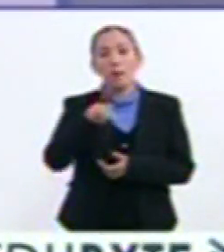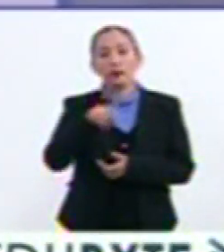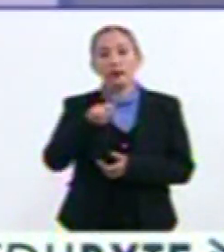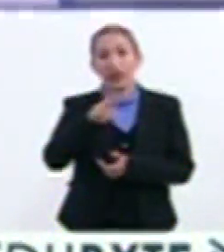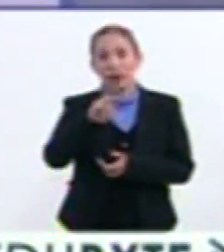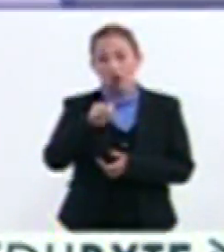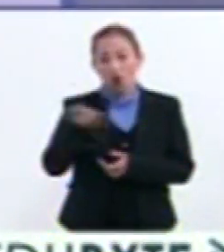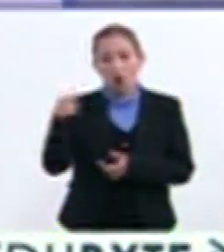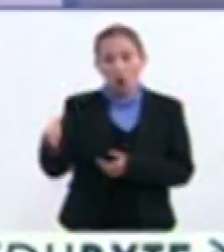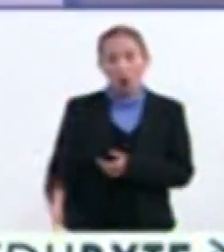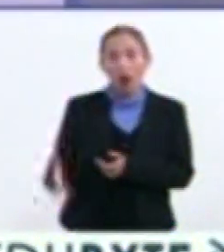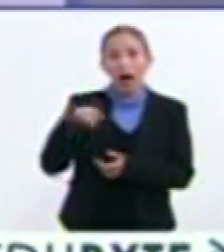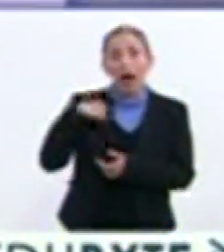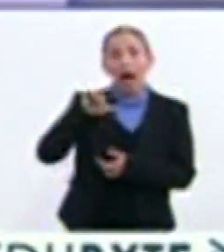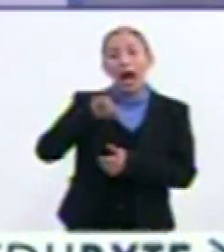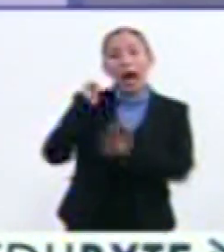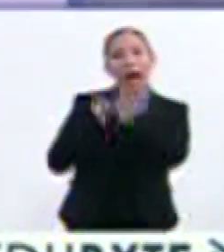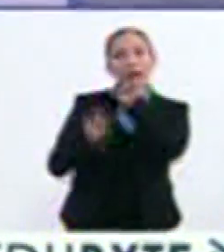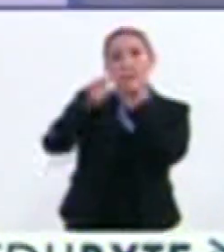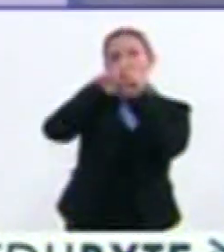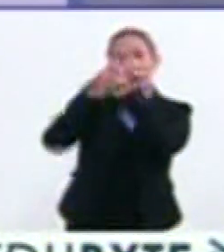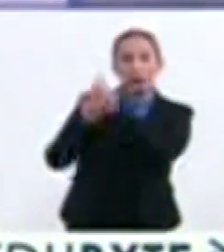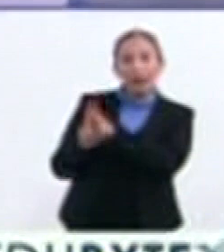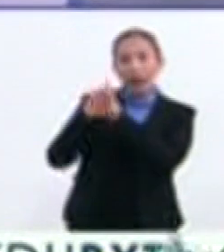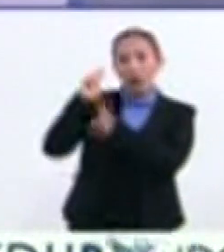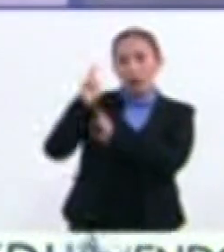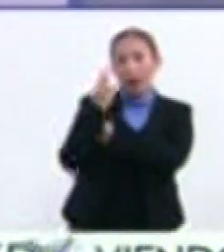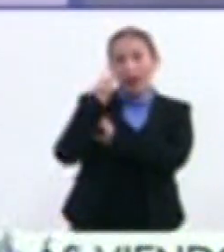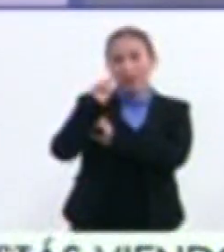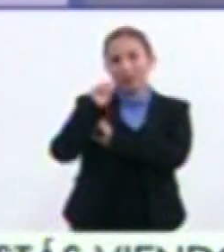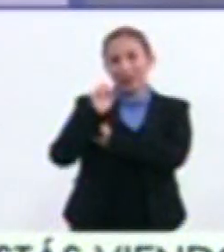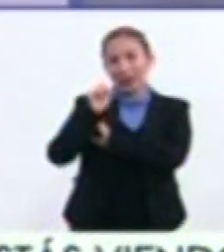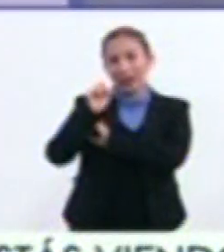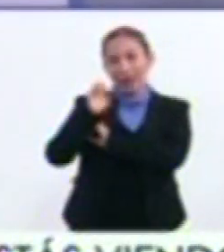La Universidad del Tepeyac